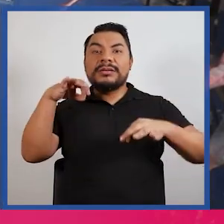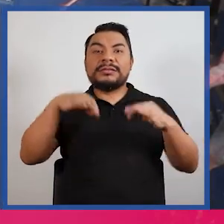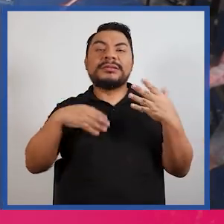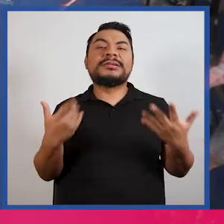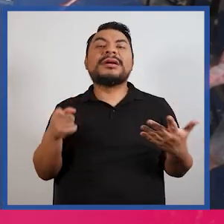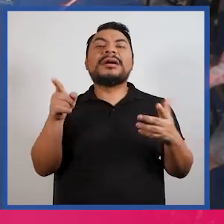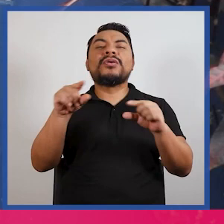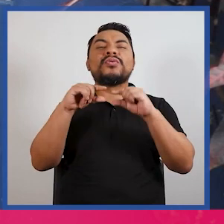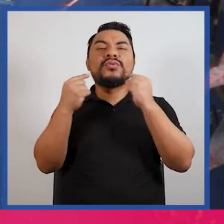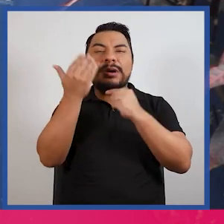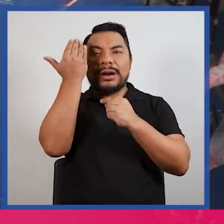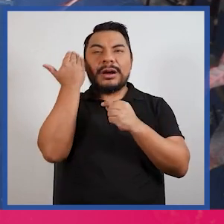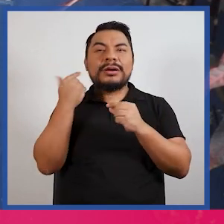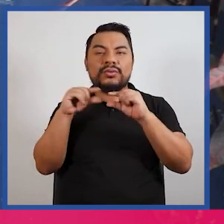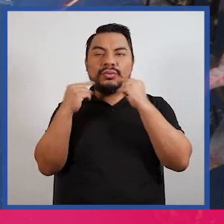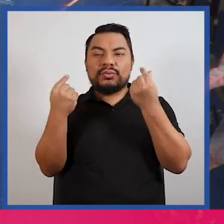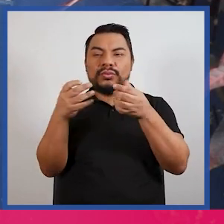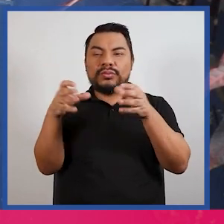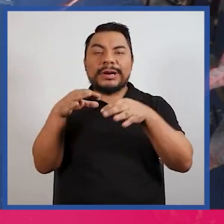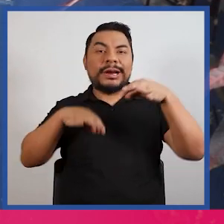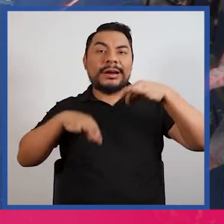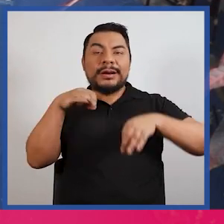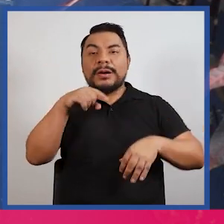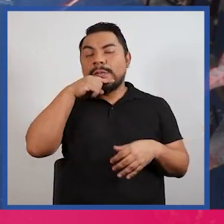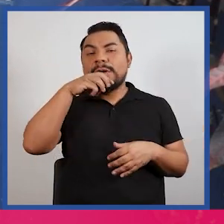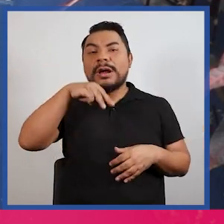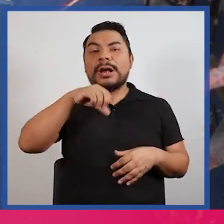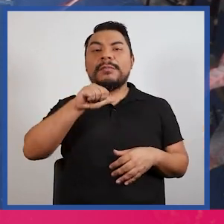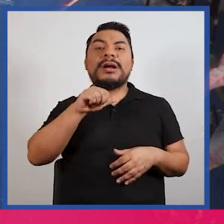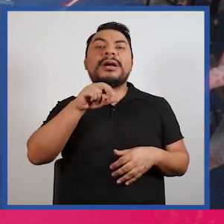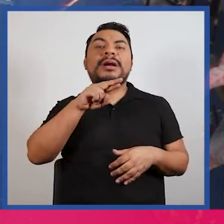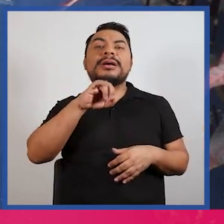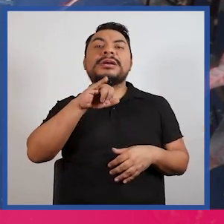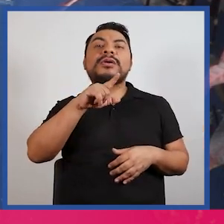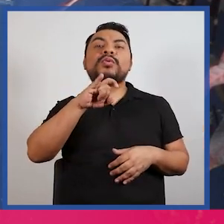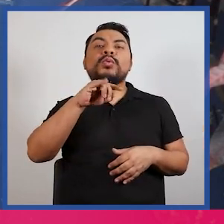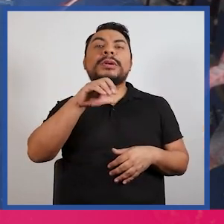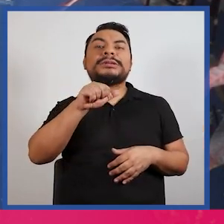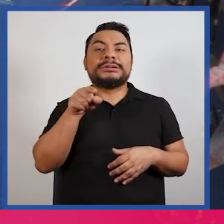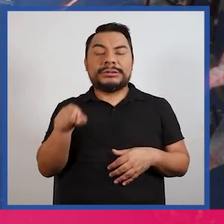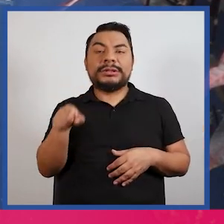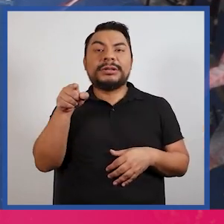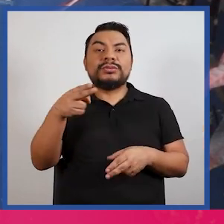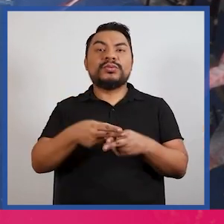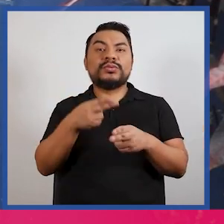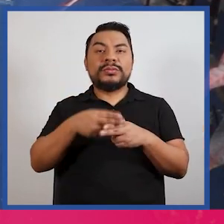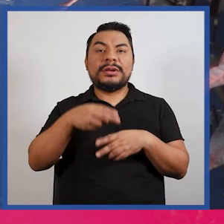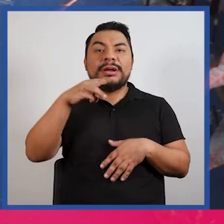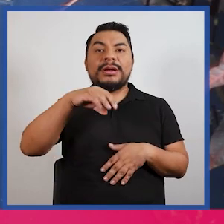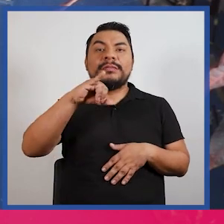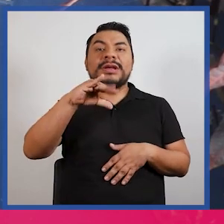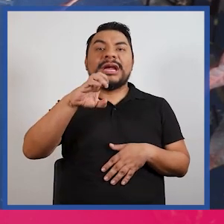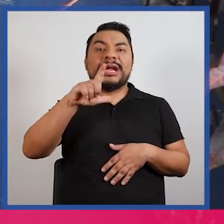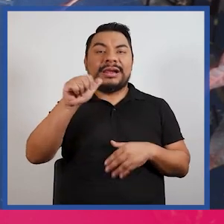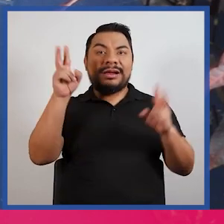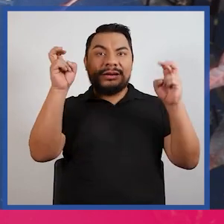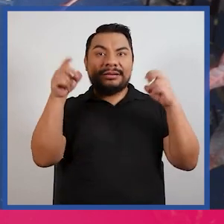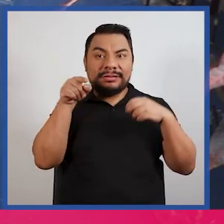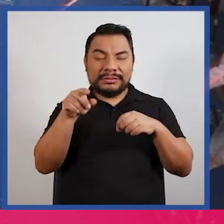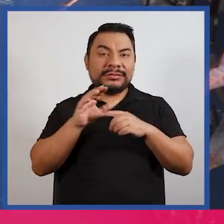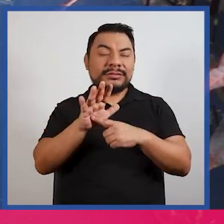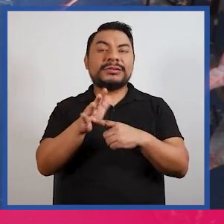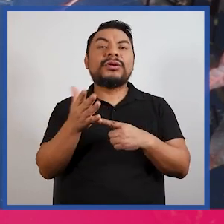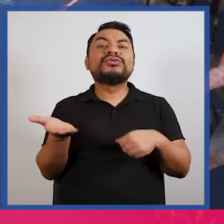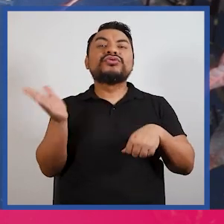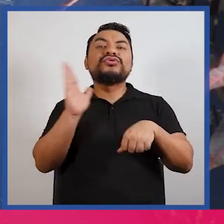clásico del grupo donde actúa María Luisa de Sela, que se llama Micaela, que es una exploración